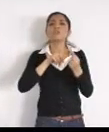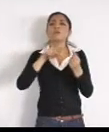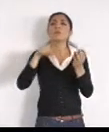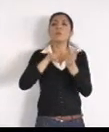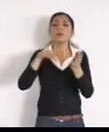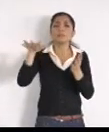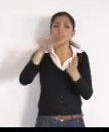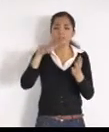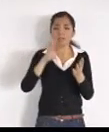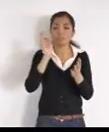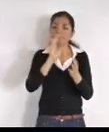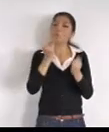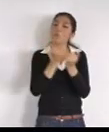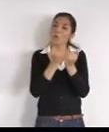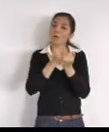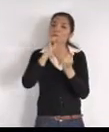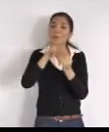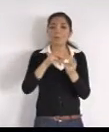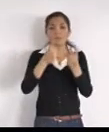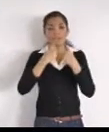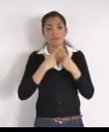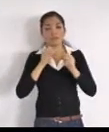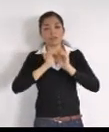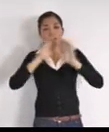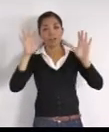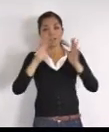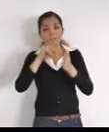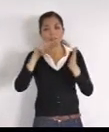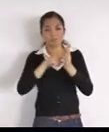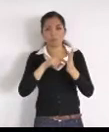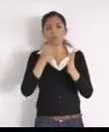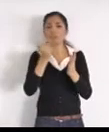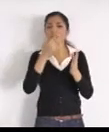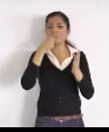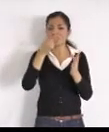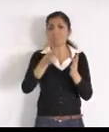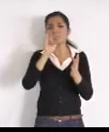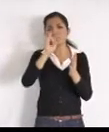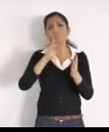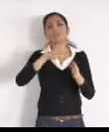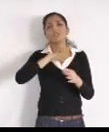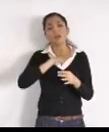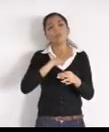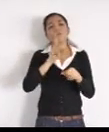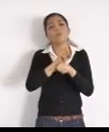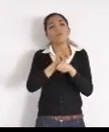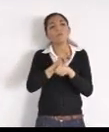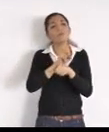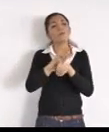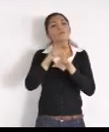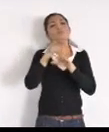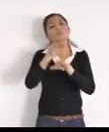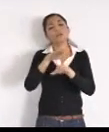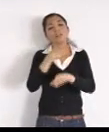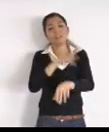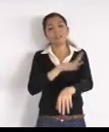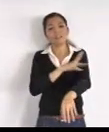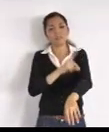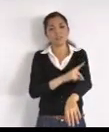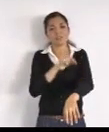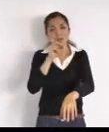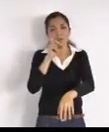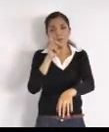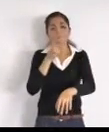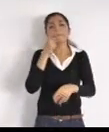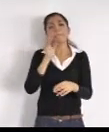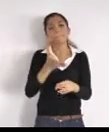estamos en donde tenemos algún problema, de calidad de agua, ya trabajando, la construcción, de plantas potabilizadoras,